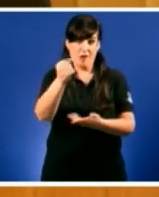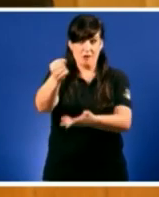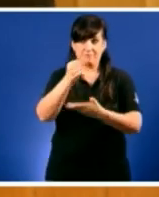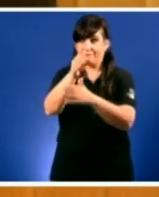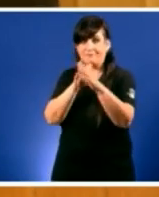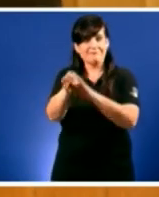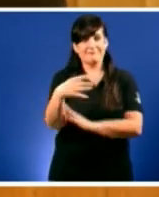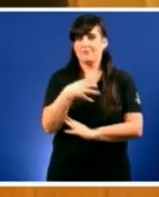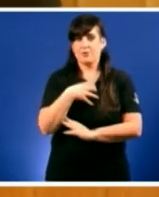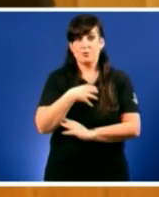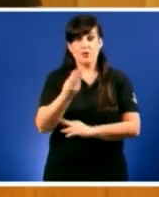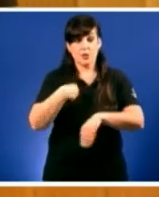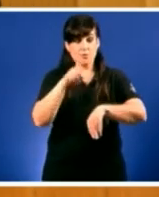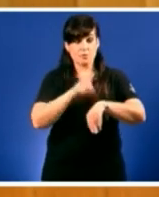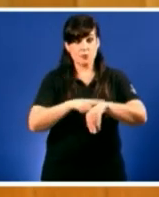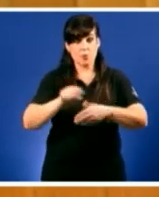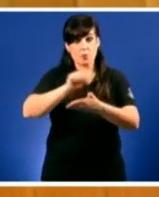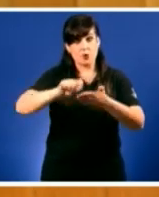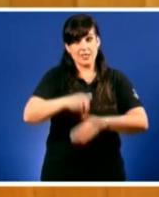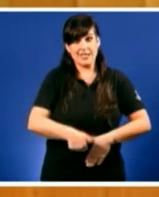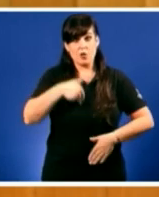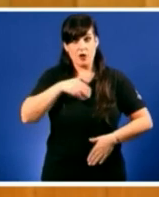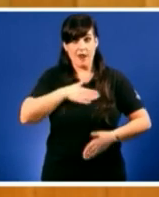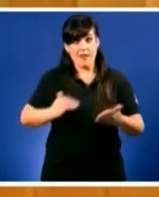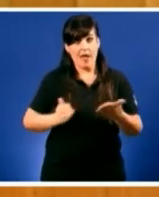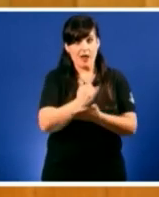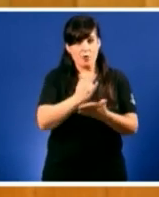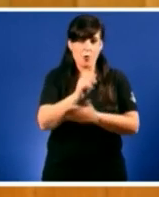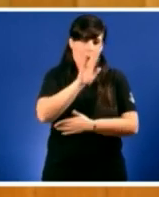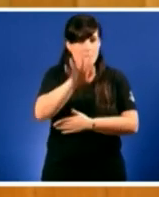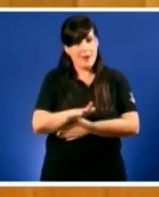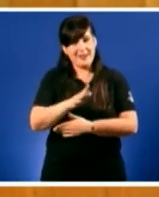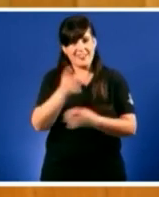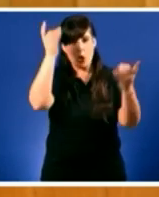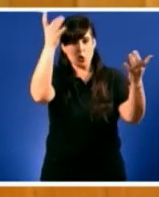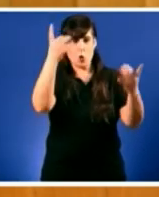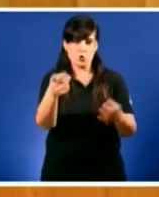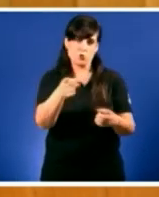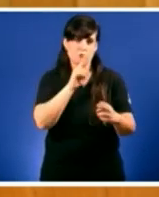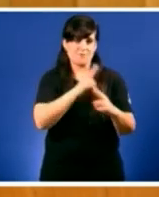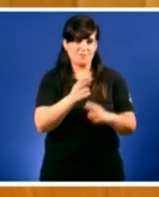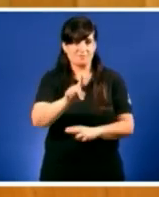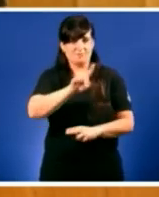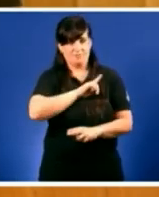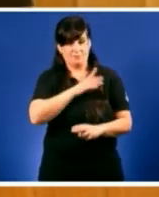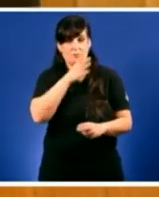de Agricultura pretende tomarnos por parvos, dicindo que hai granjas que ganan dinero con el litro a 0